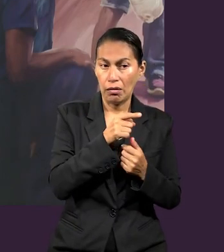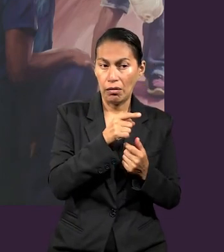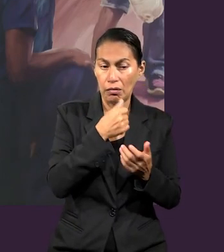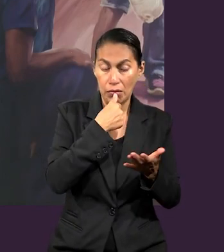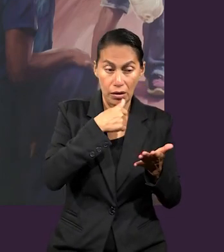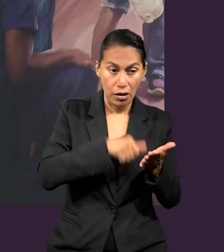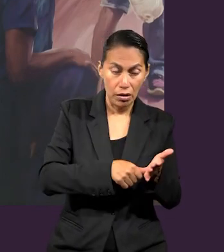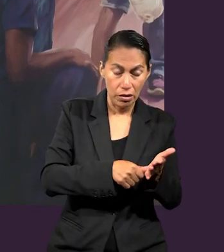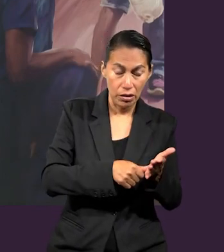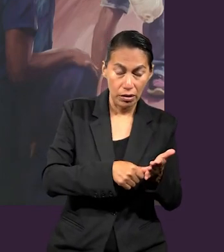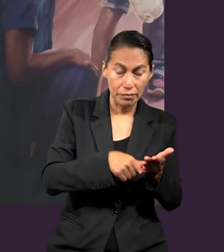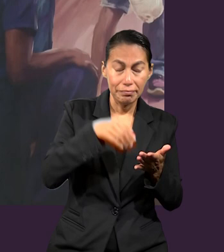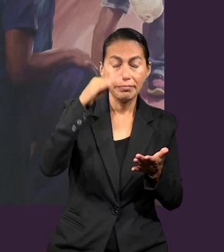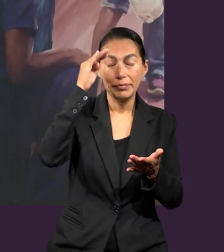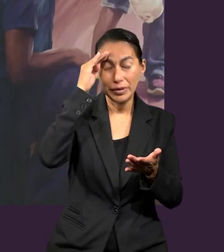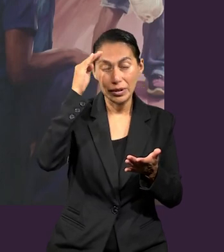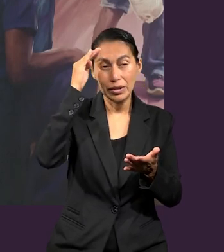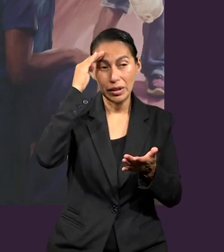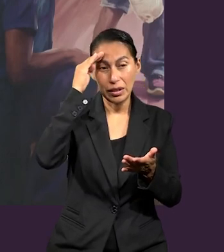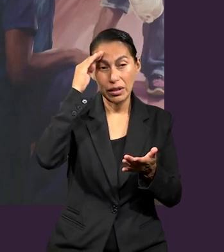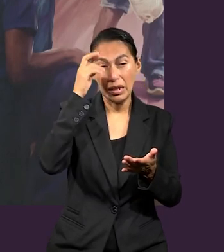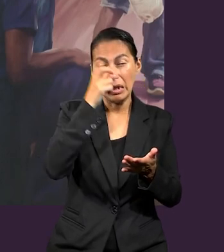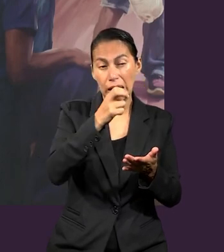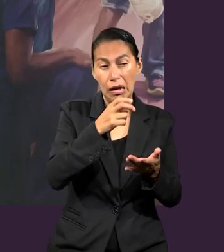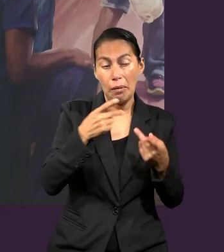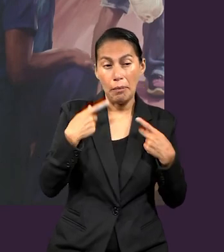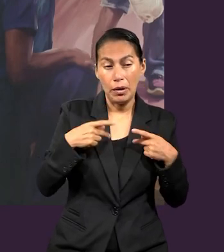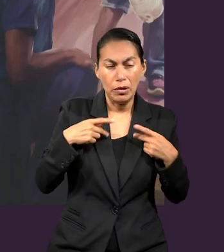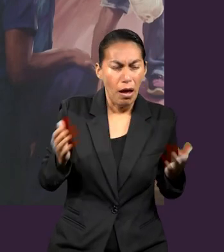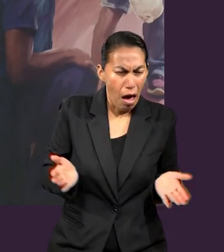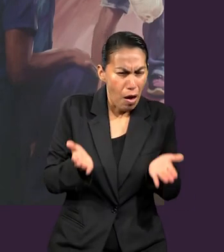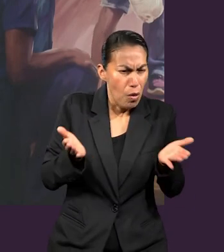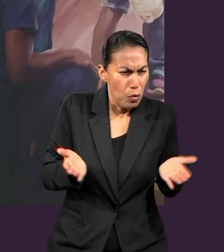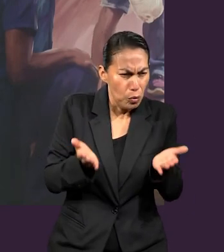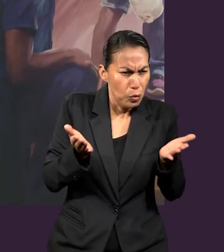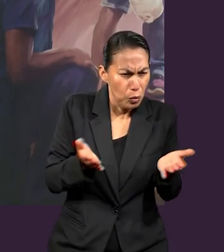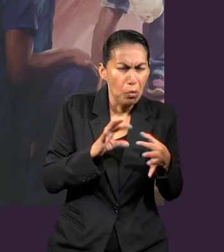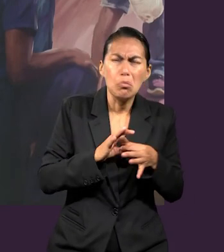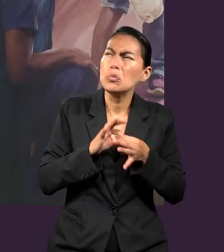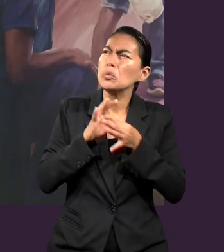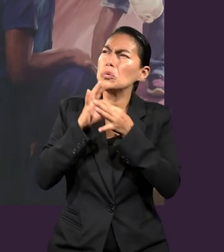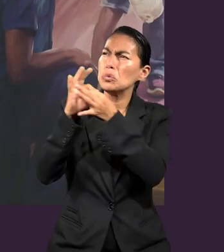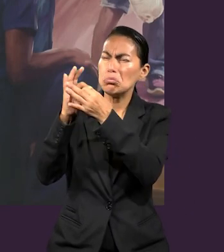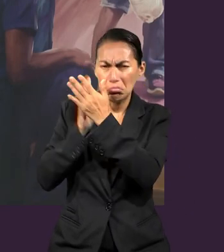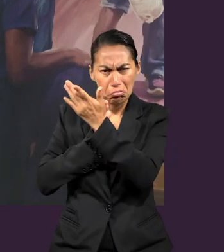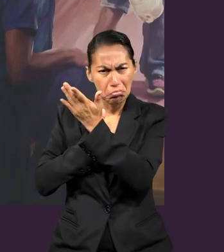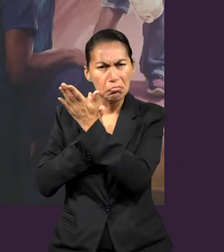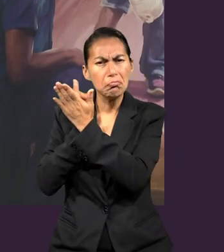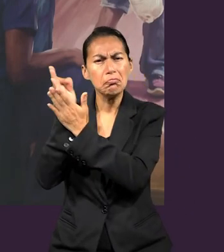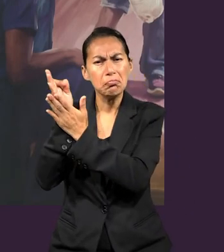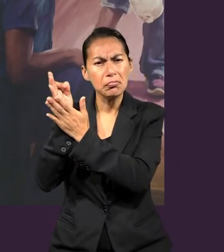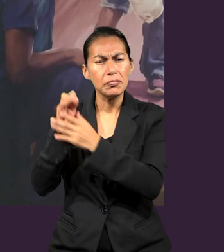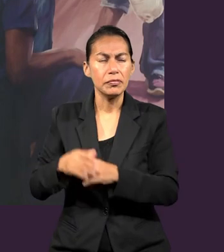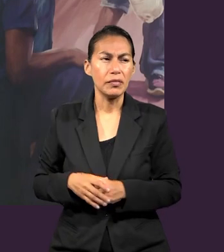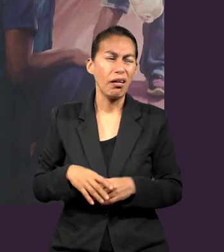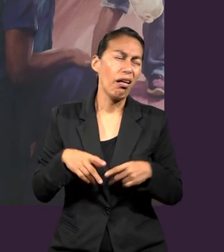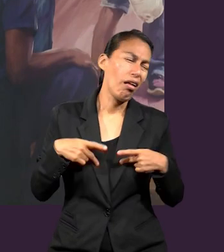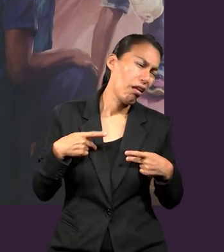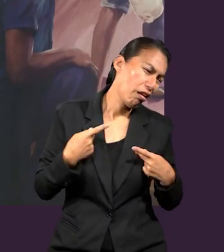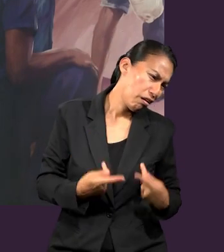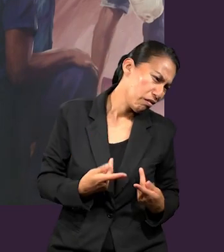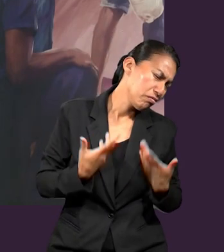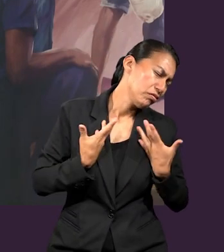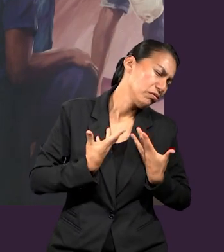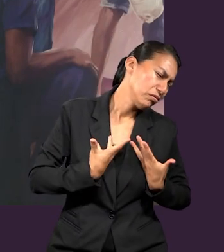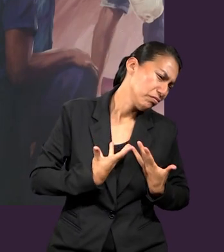dedica o la manda pensando en que estas personas puedan sentirse animadas a continuar por este camino y no